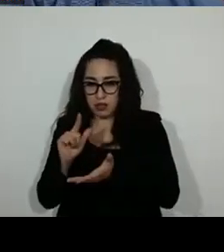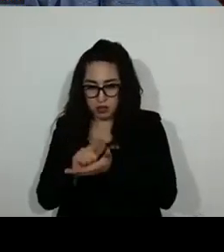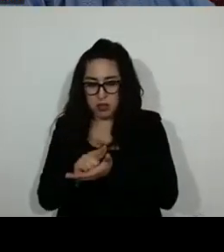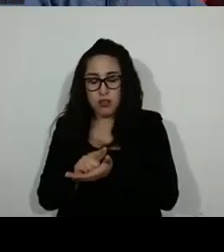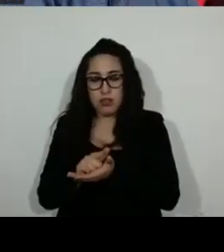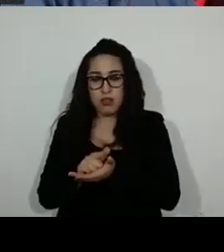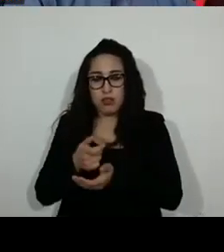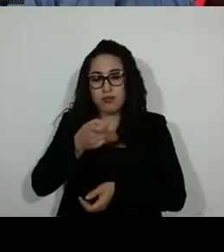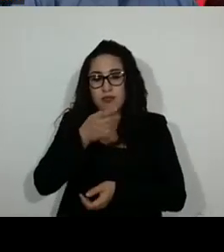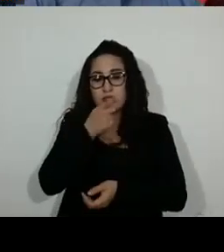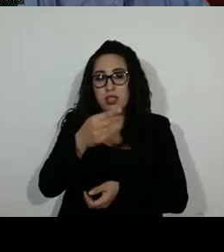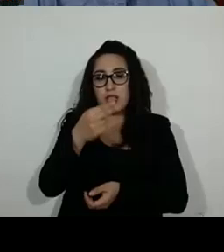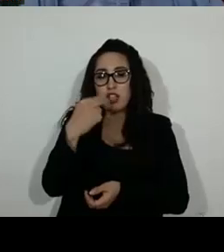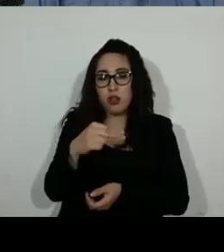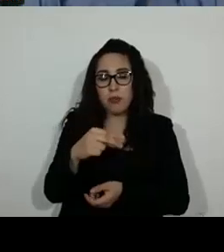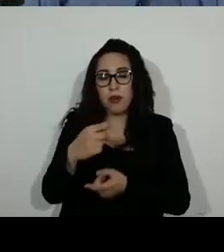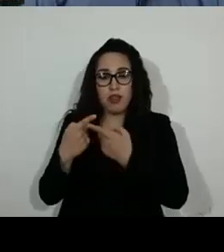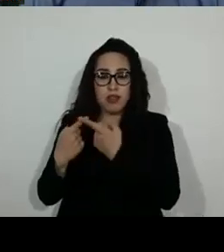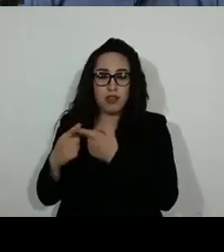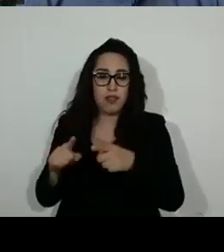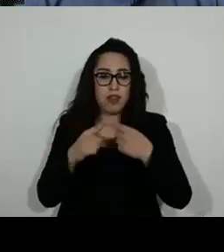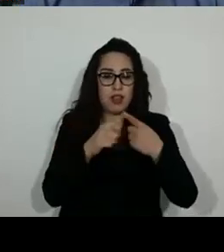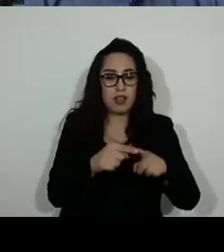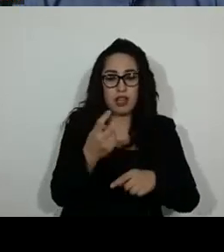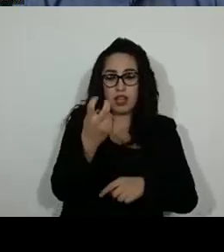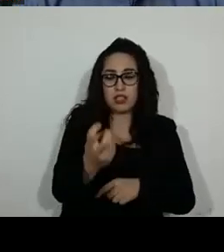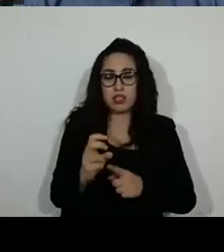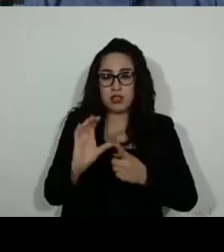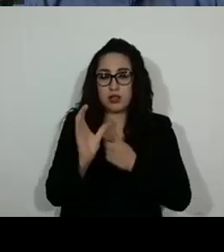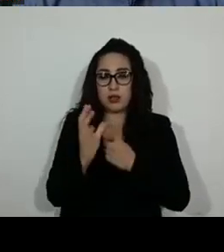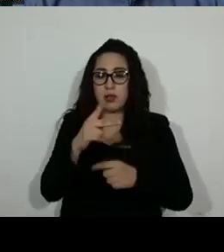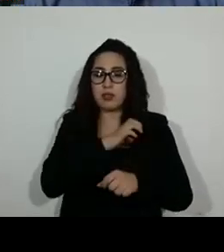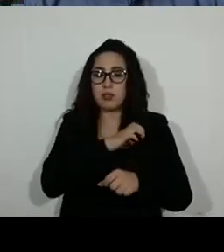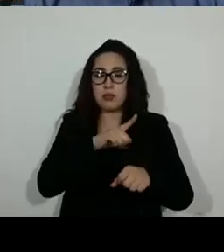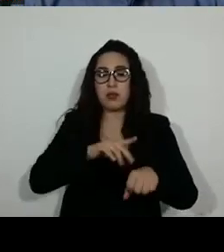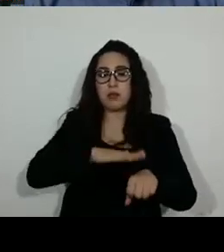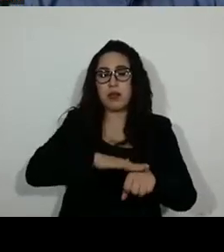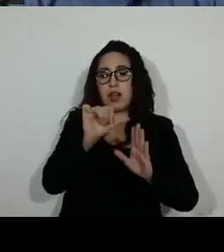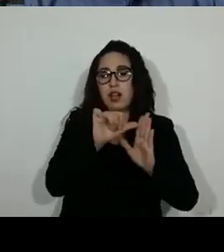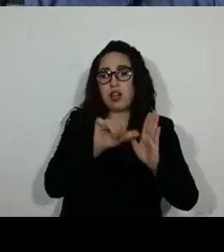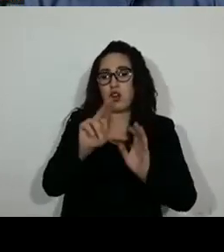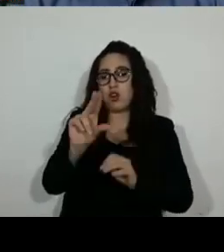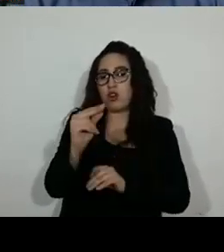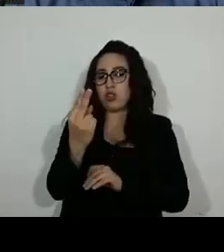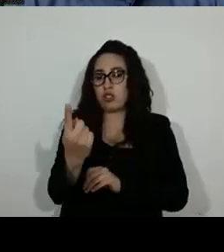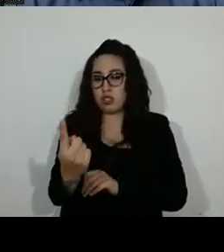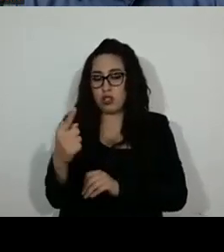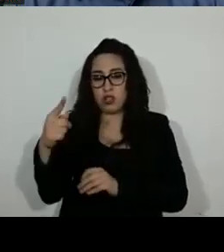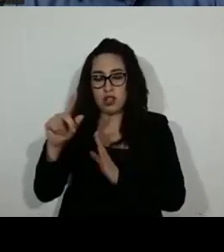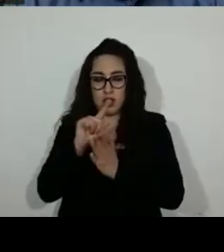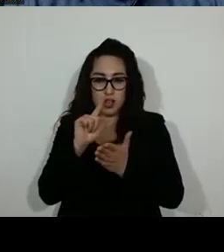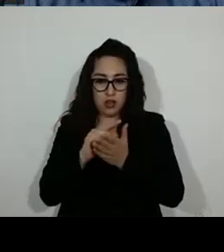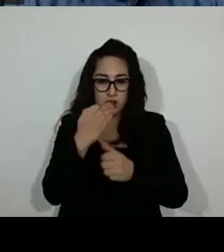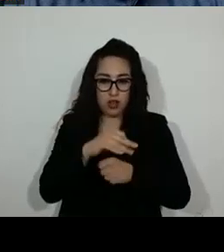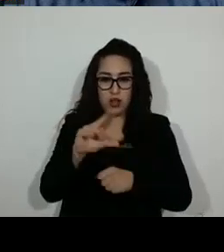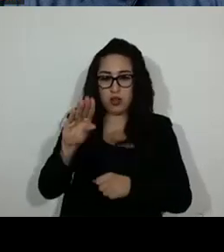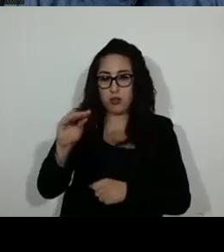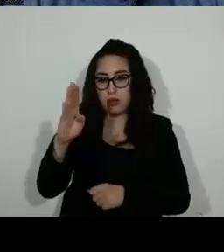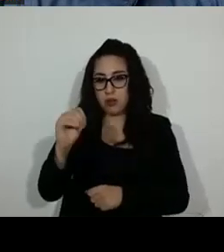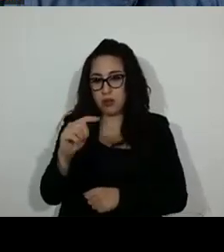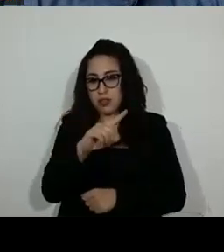esta comisión de forma distinta. En particular, los artículos 81 de la ley orgánica 99, 109,